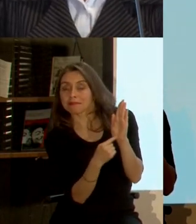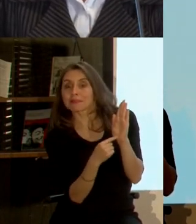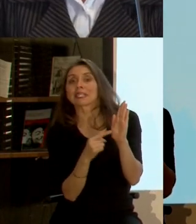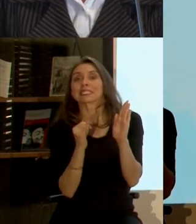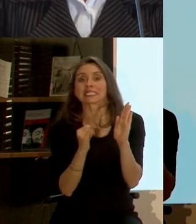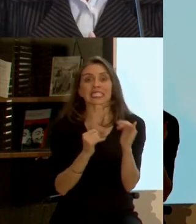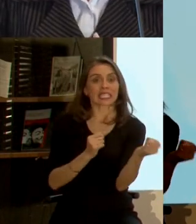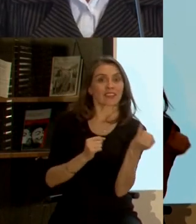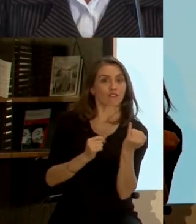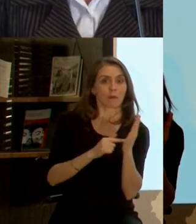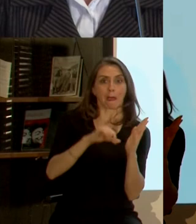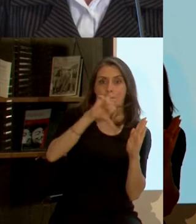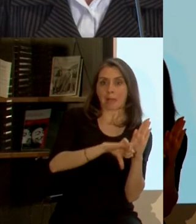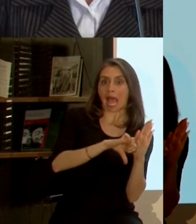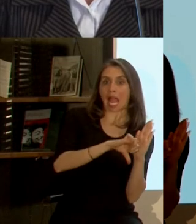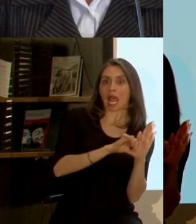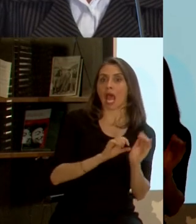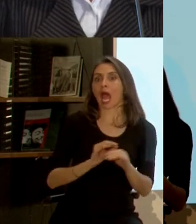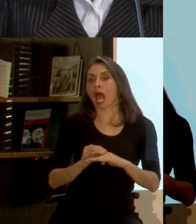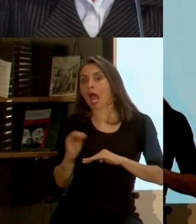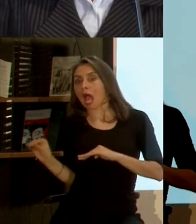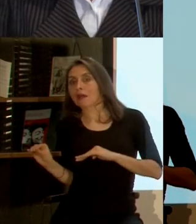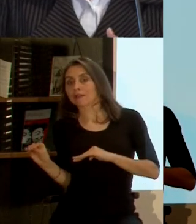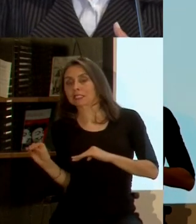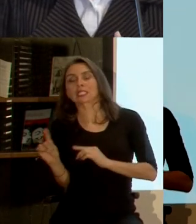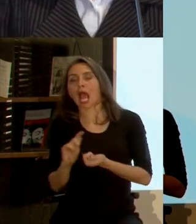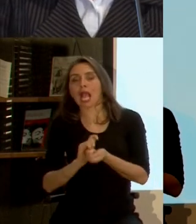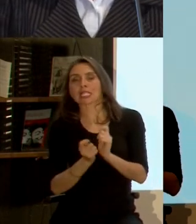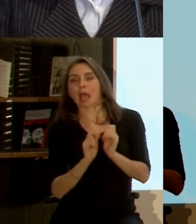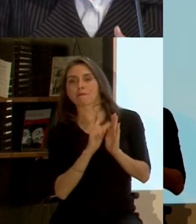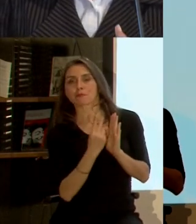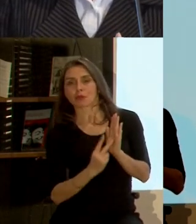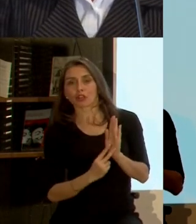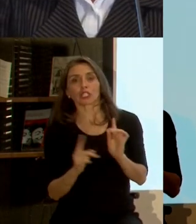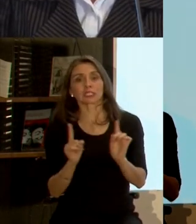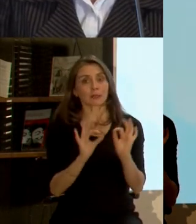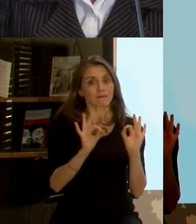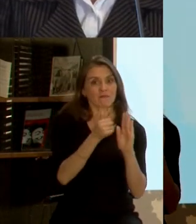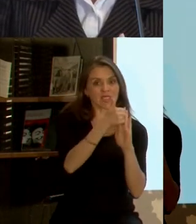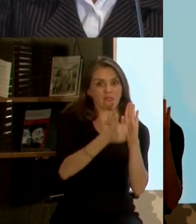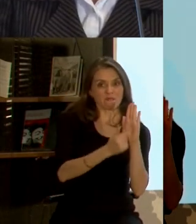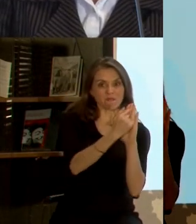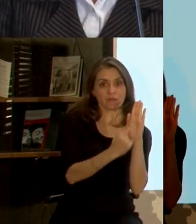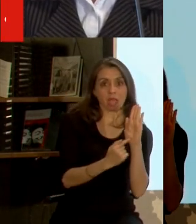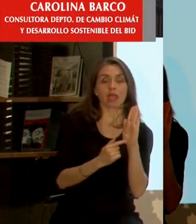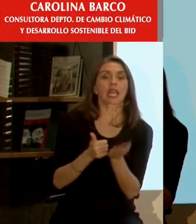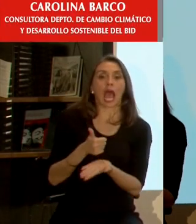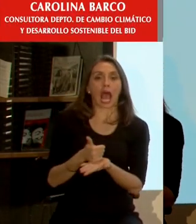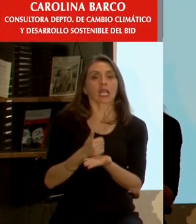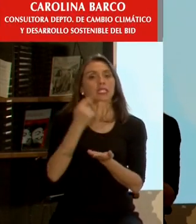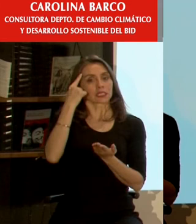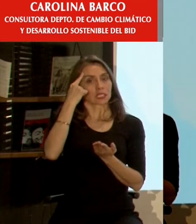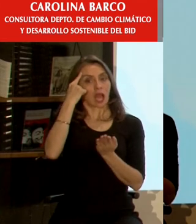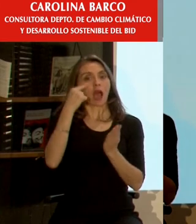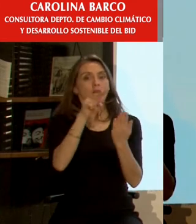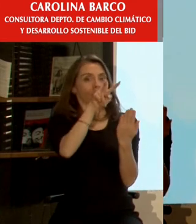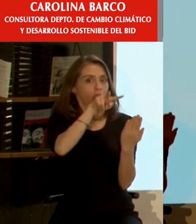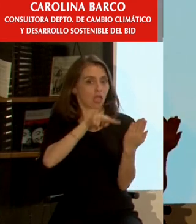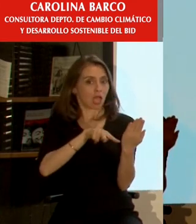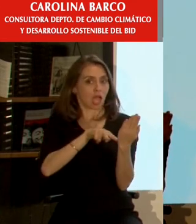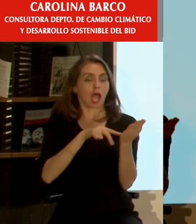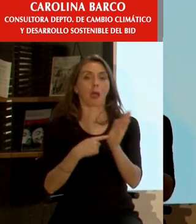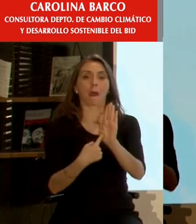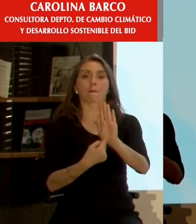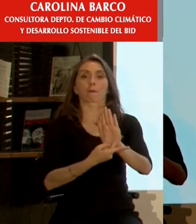una información que es incorrecta se ajusta pero si no el alcalde ya sabe qué es lo que va a ver para que la